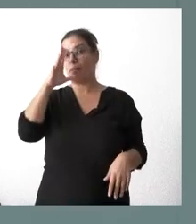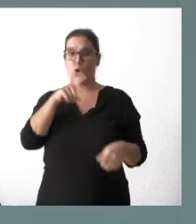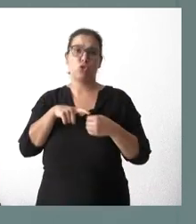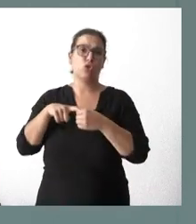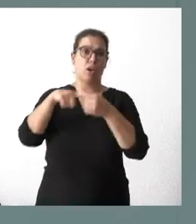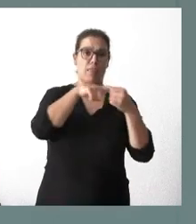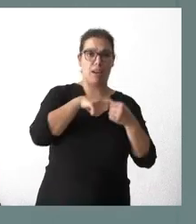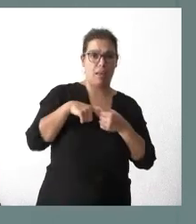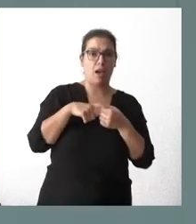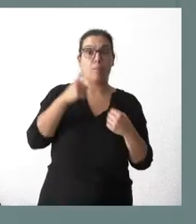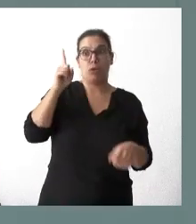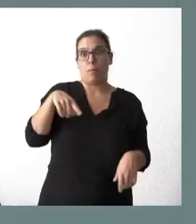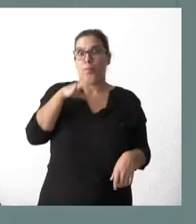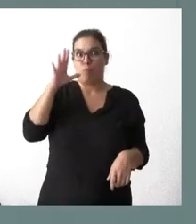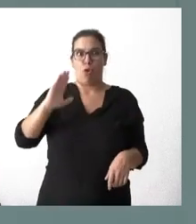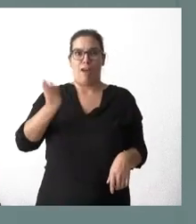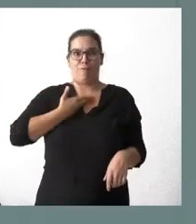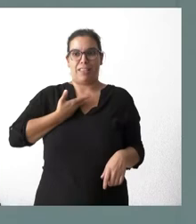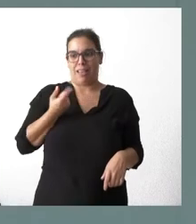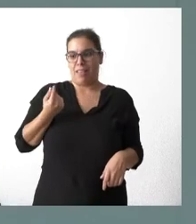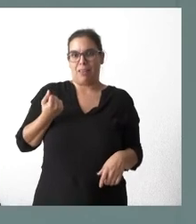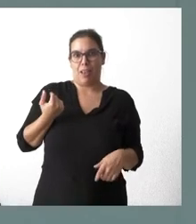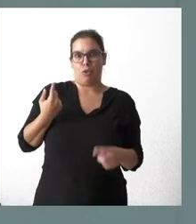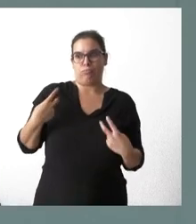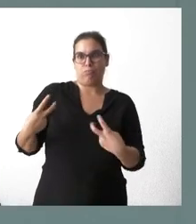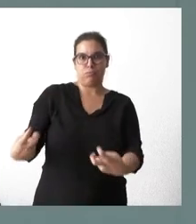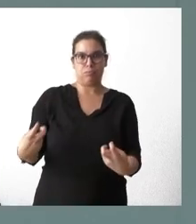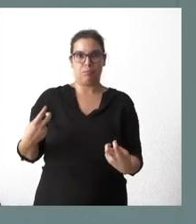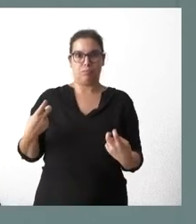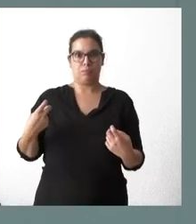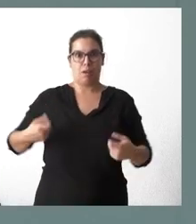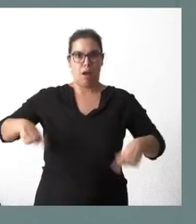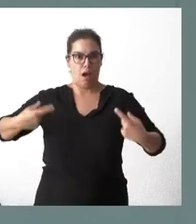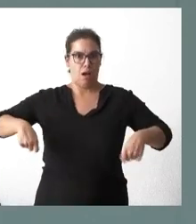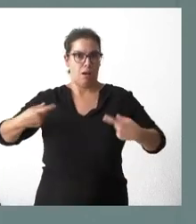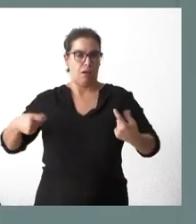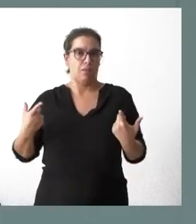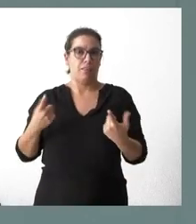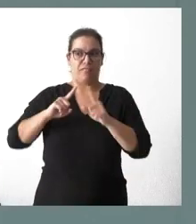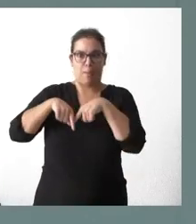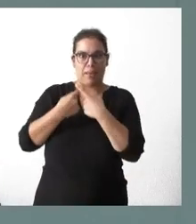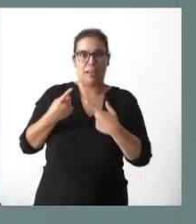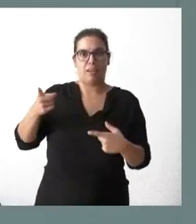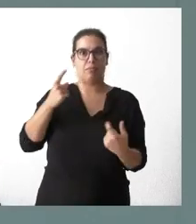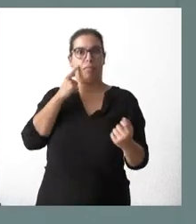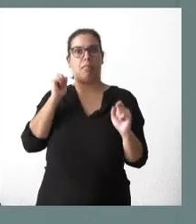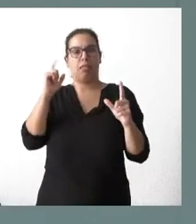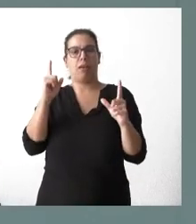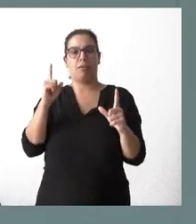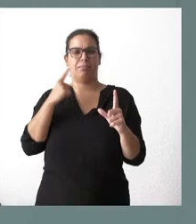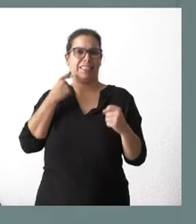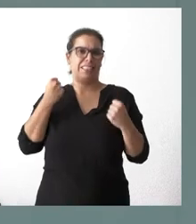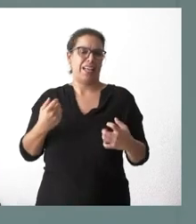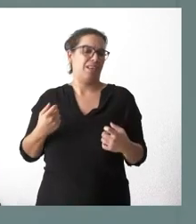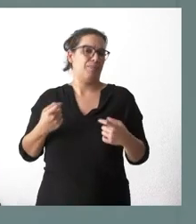lo son fundamentalmente porque están sufriendo en sus cuentas o en sus facturas las familias que es el incremento tan importante del coste de la energía.